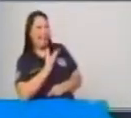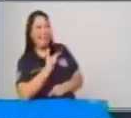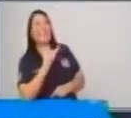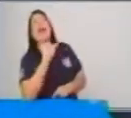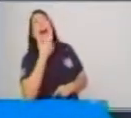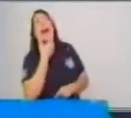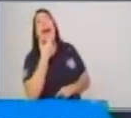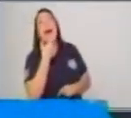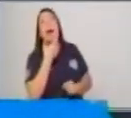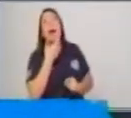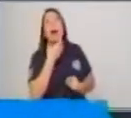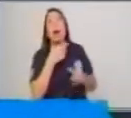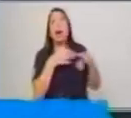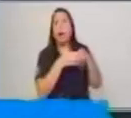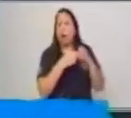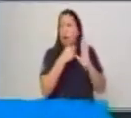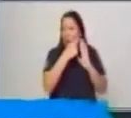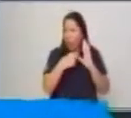de ellos,